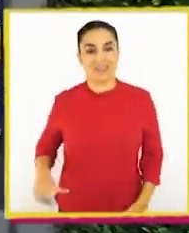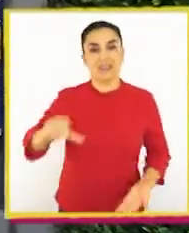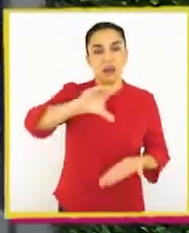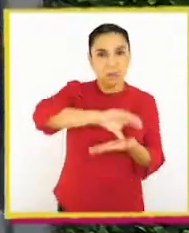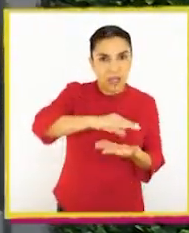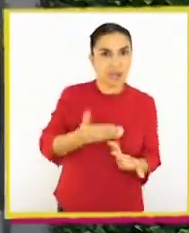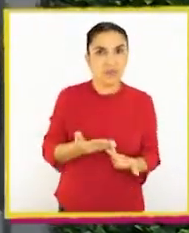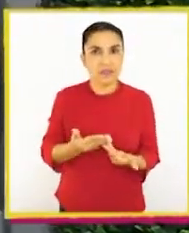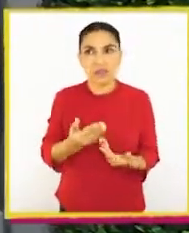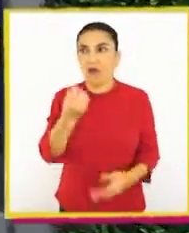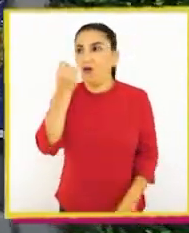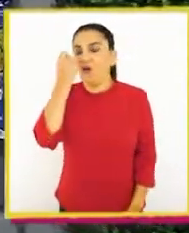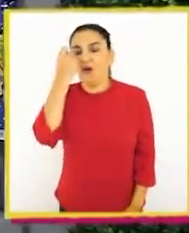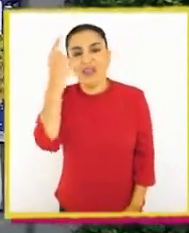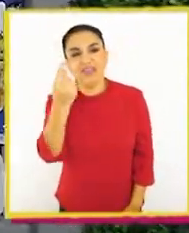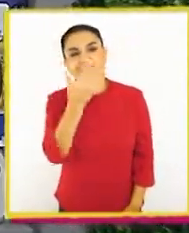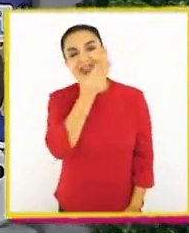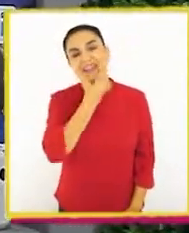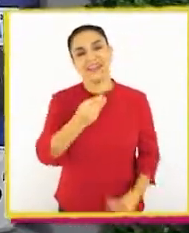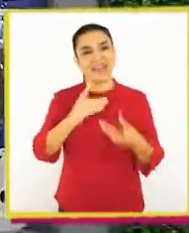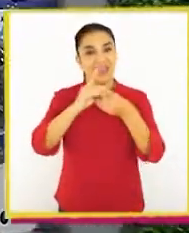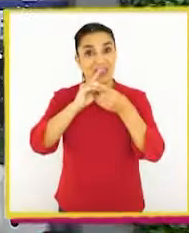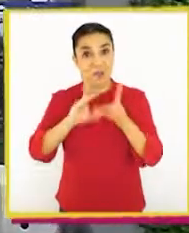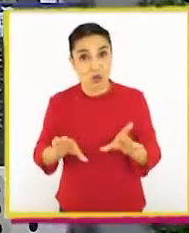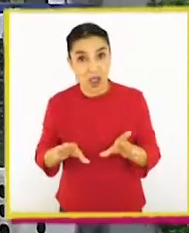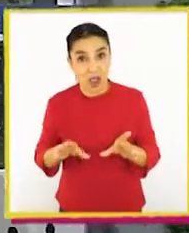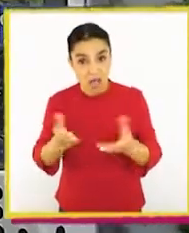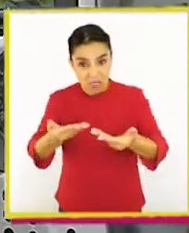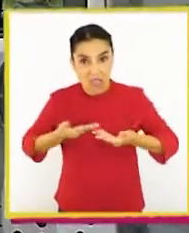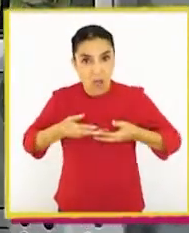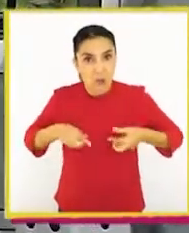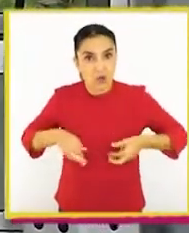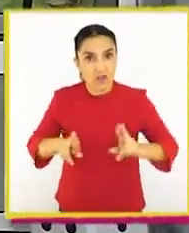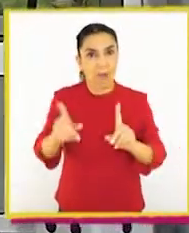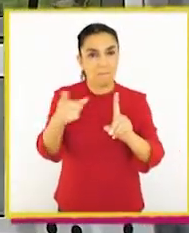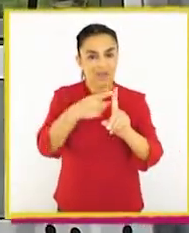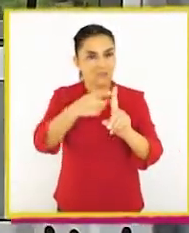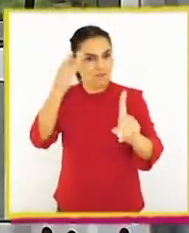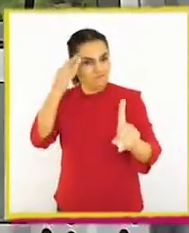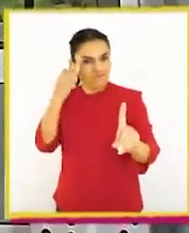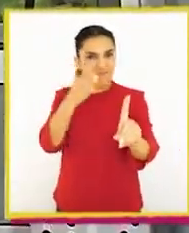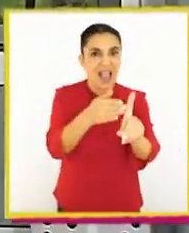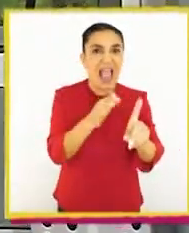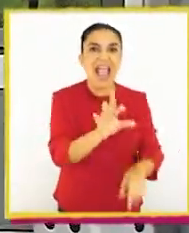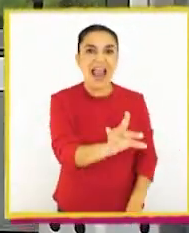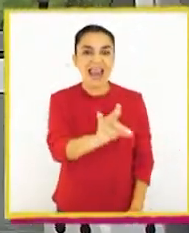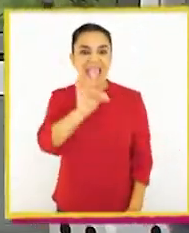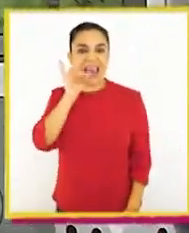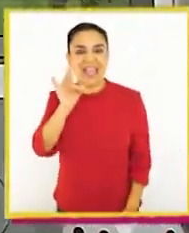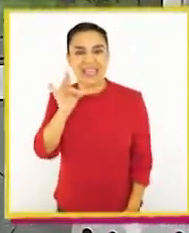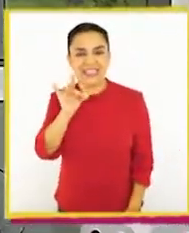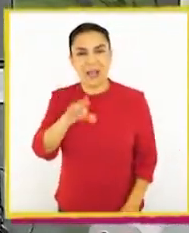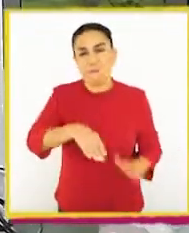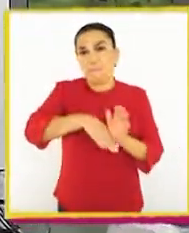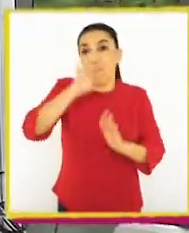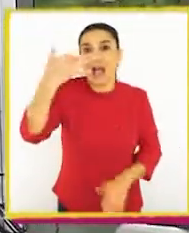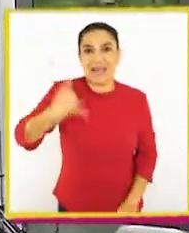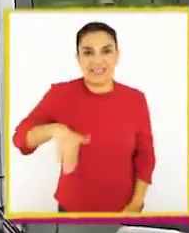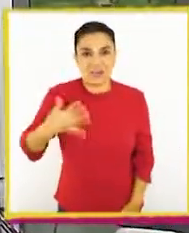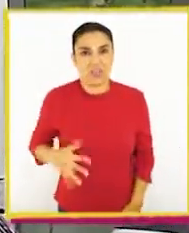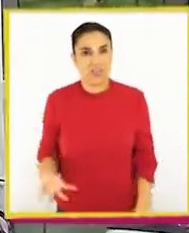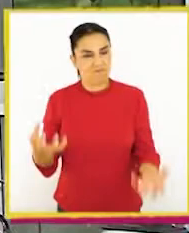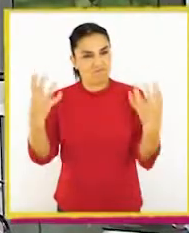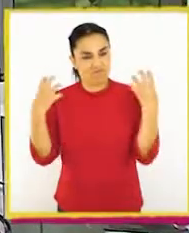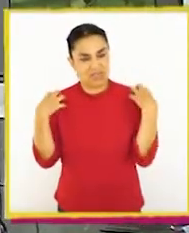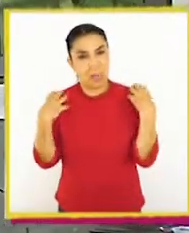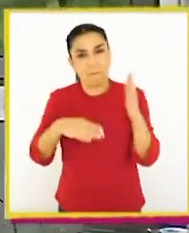¿Se dan cuenta que es linda la democracia? Nos da la oportunidad de participar directamente en la elección del cargo central y de